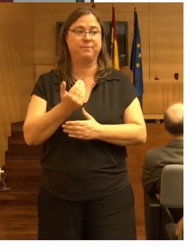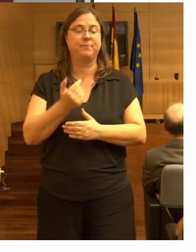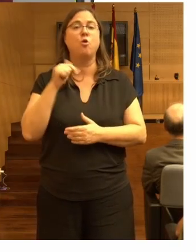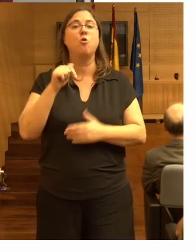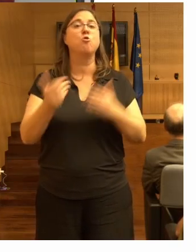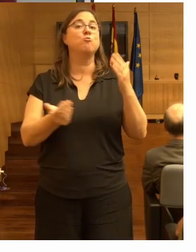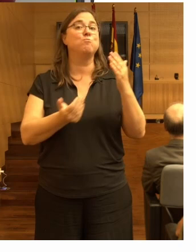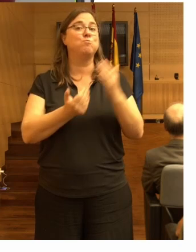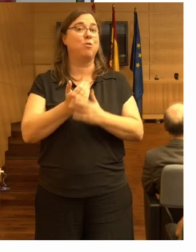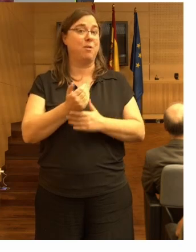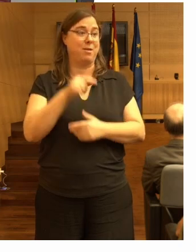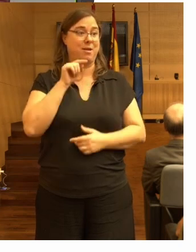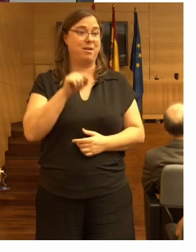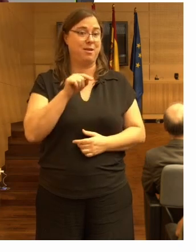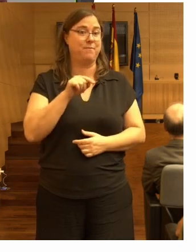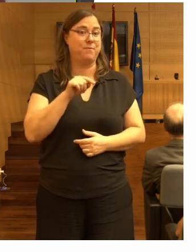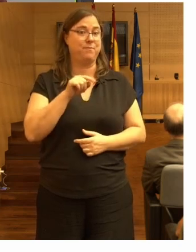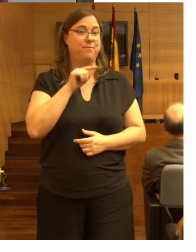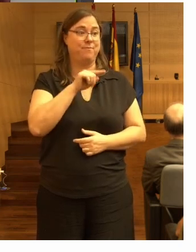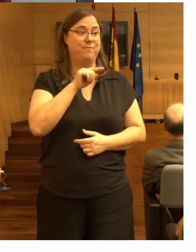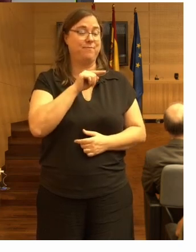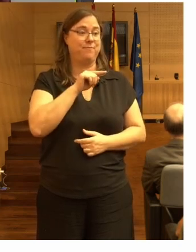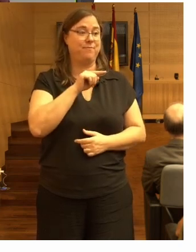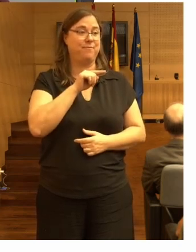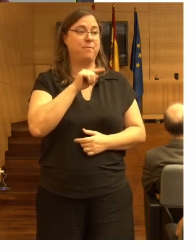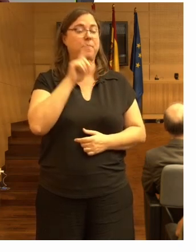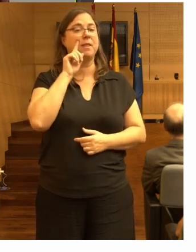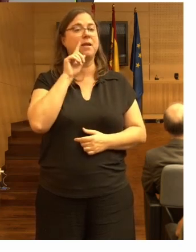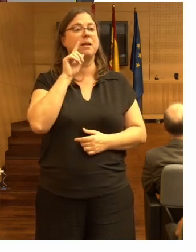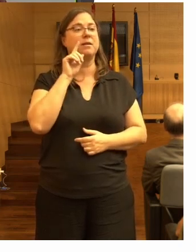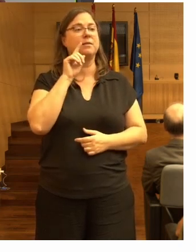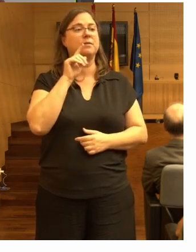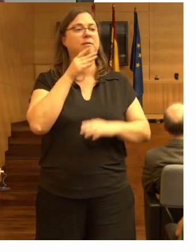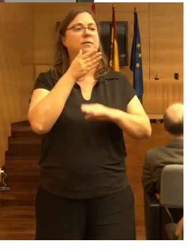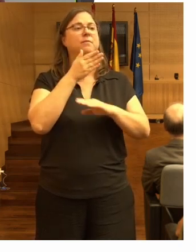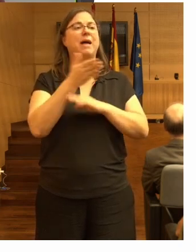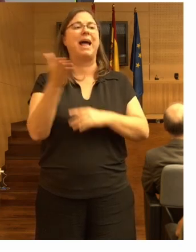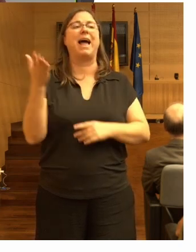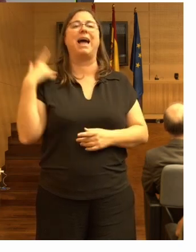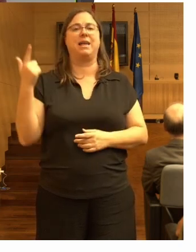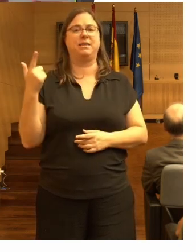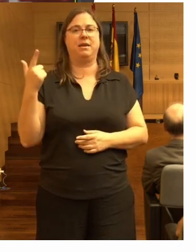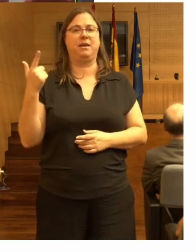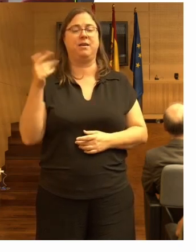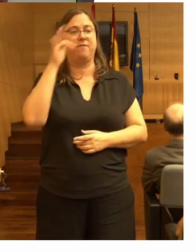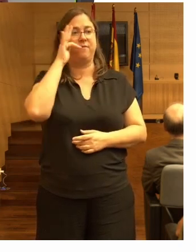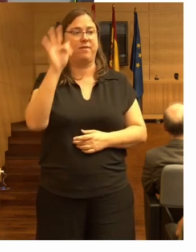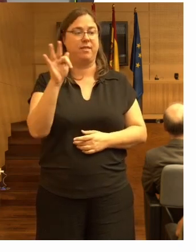esta esto es lo que se presentó ayer en Francia